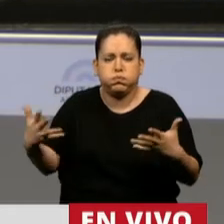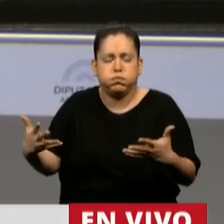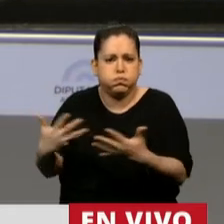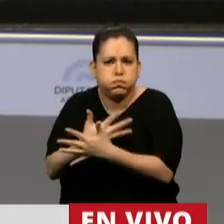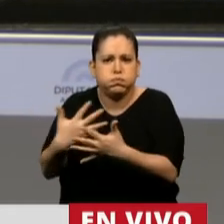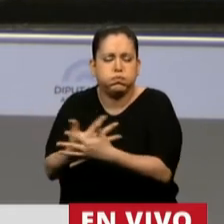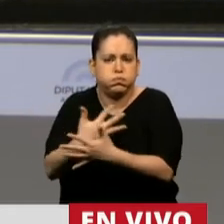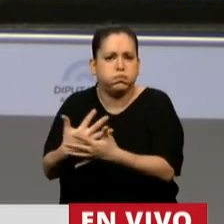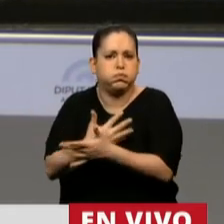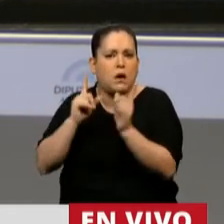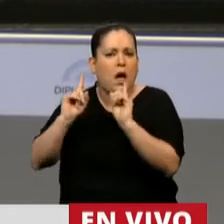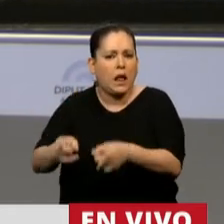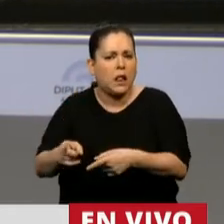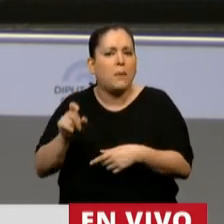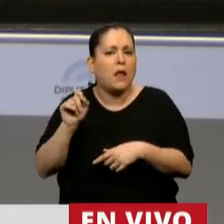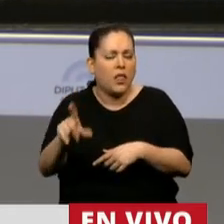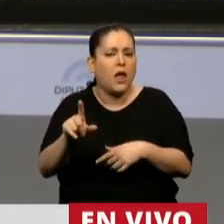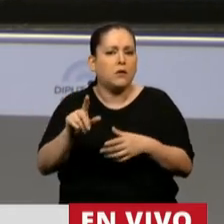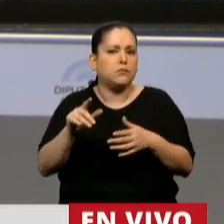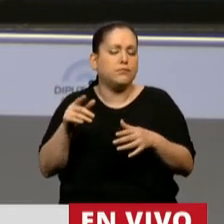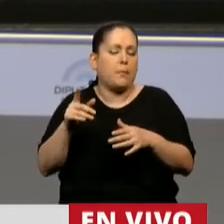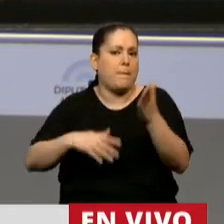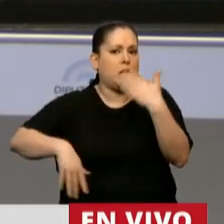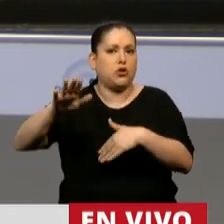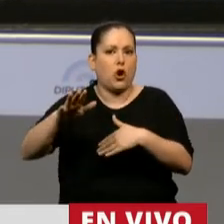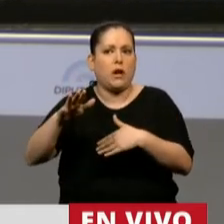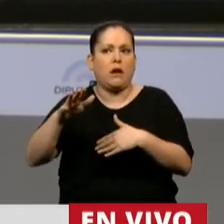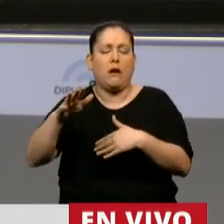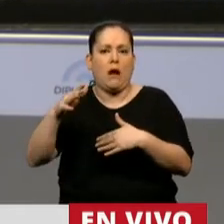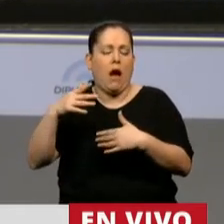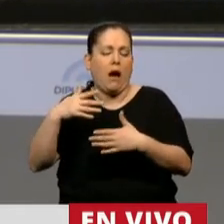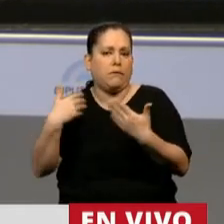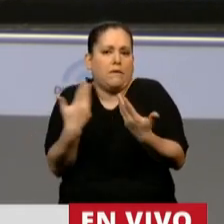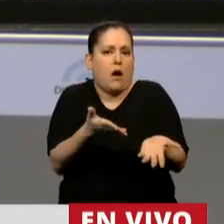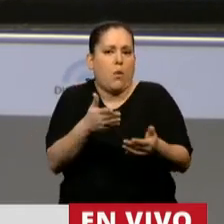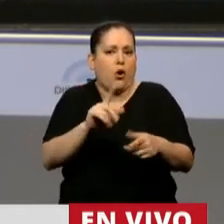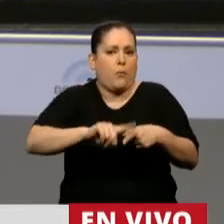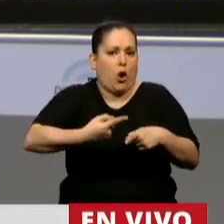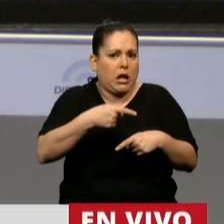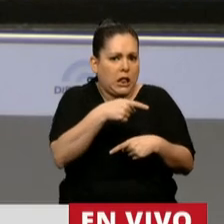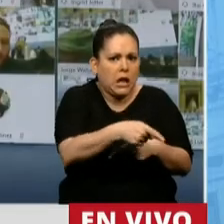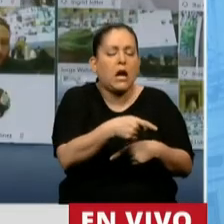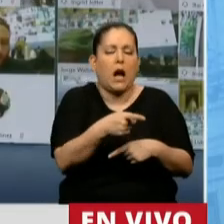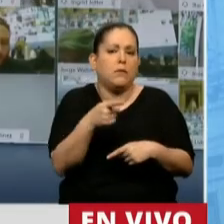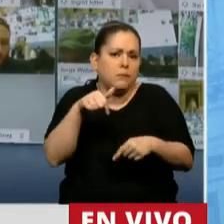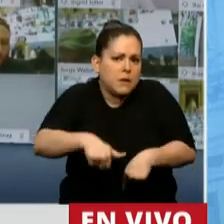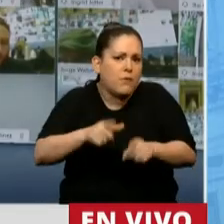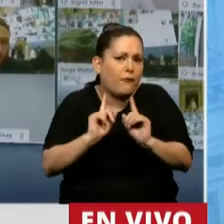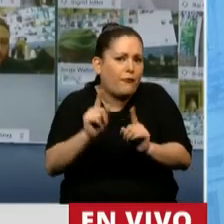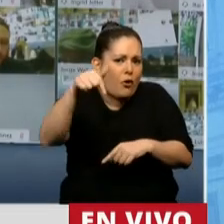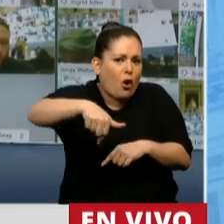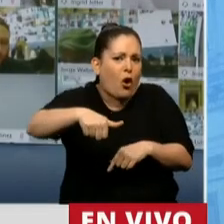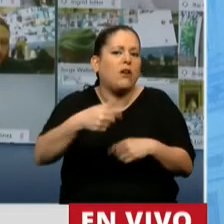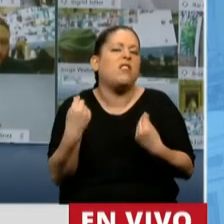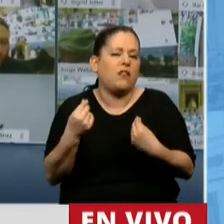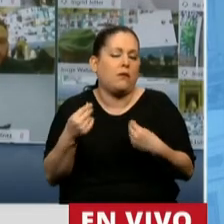proscripción a la referencia política de las mayorías populares como lo fue y lo sigue siendo al día de hoy